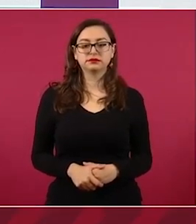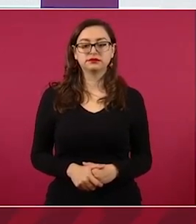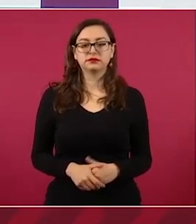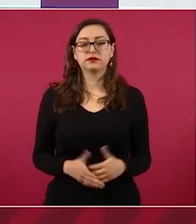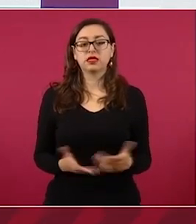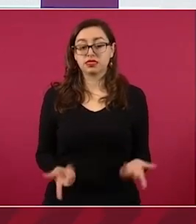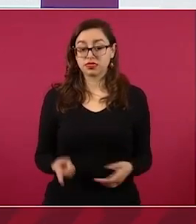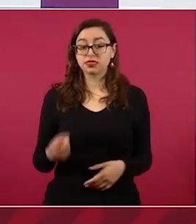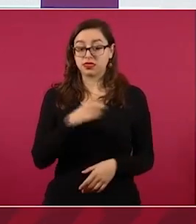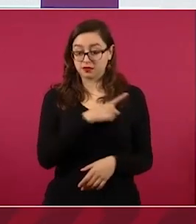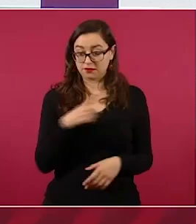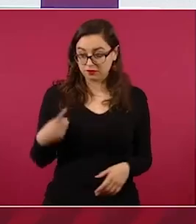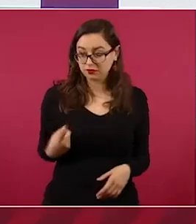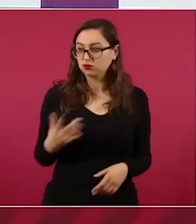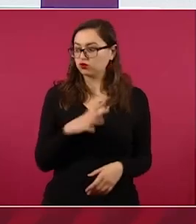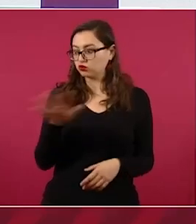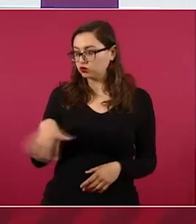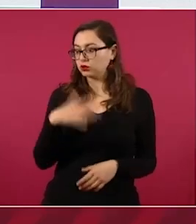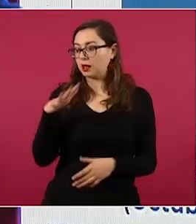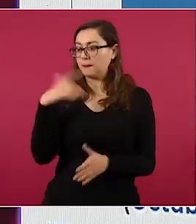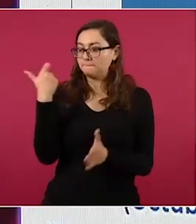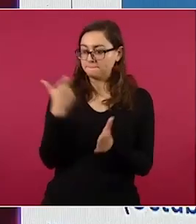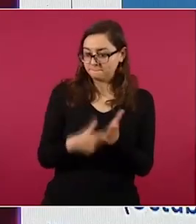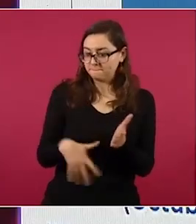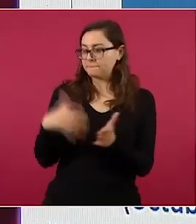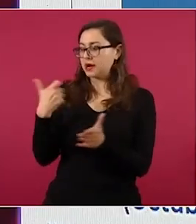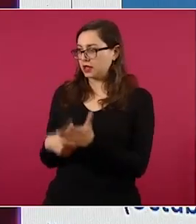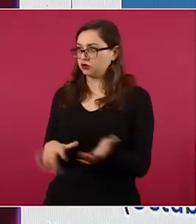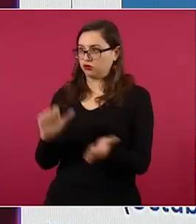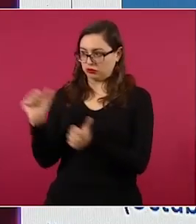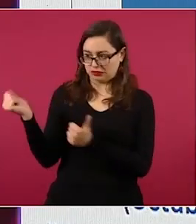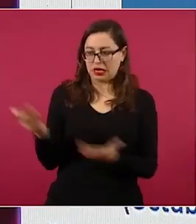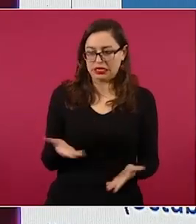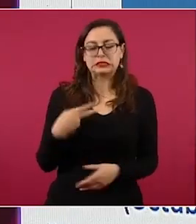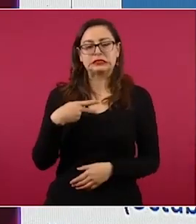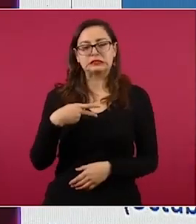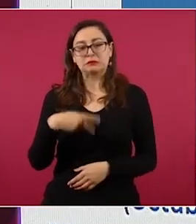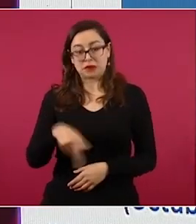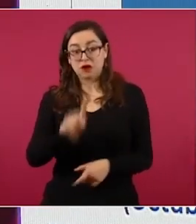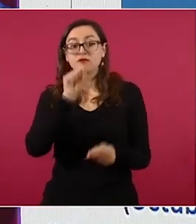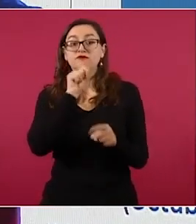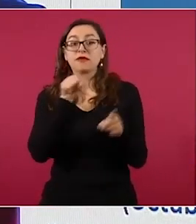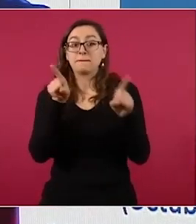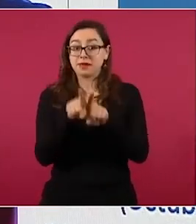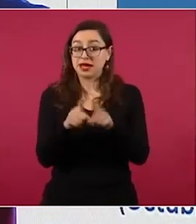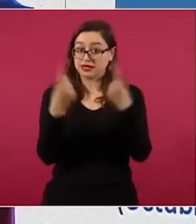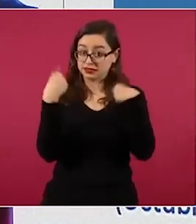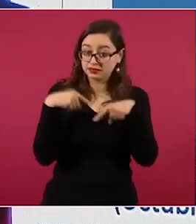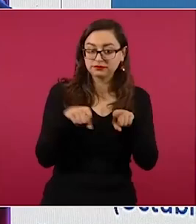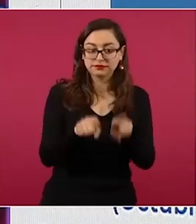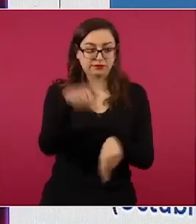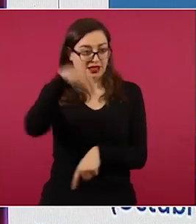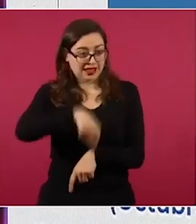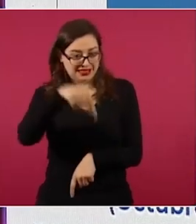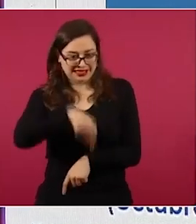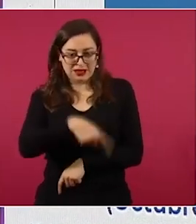impulsar la producción, porque esto